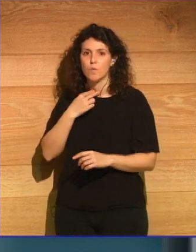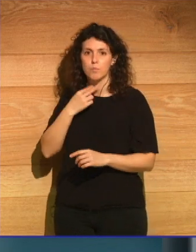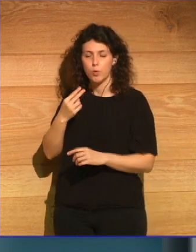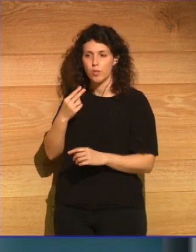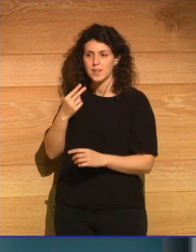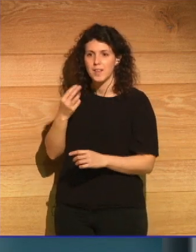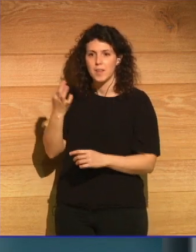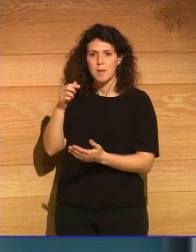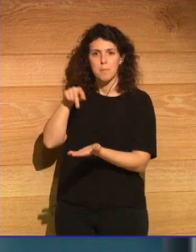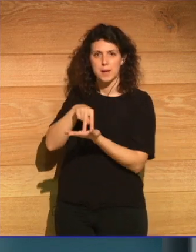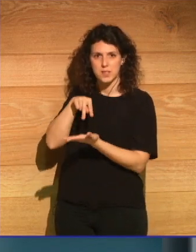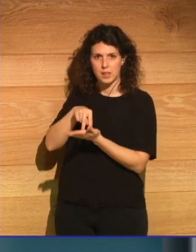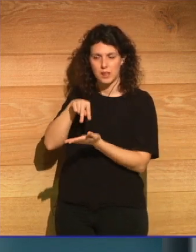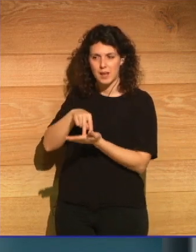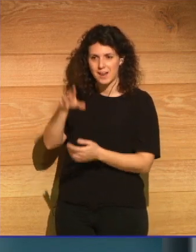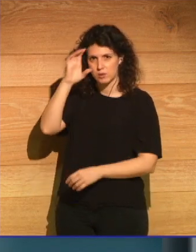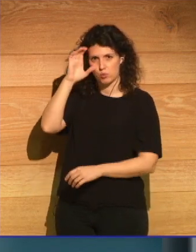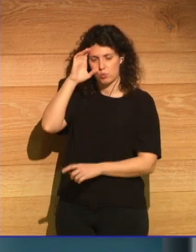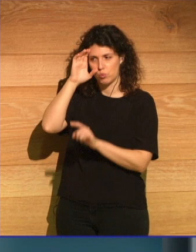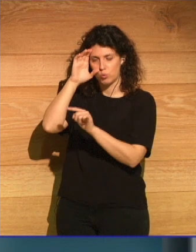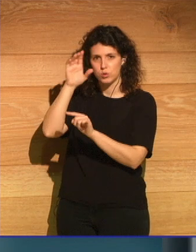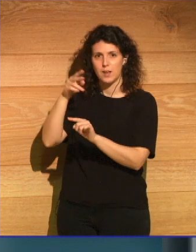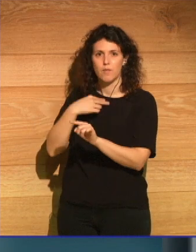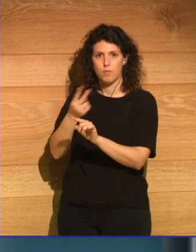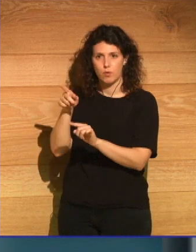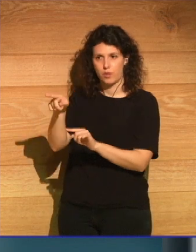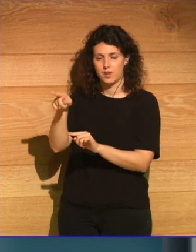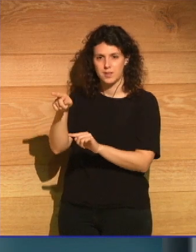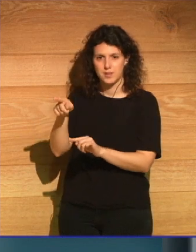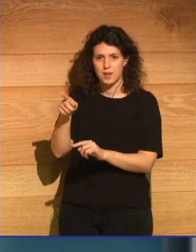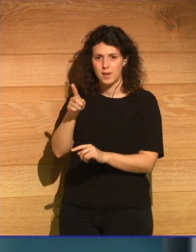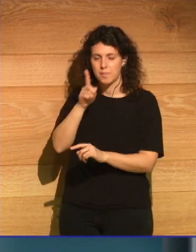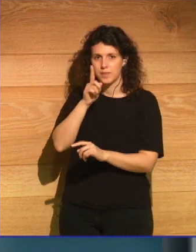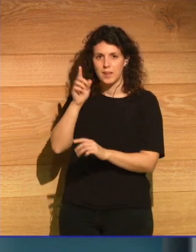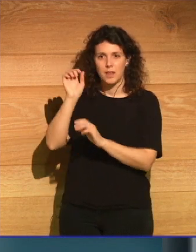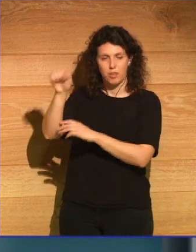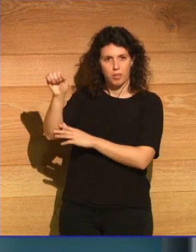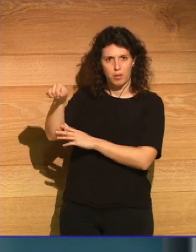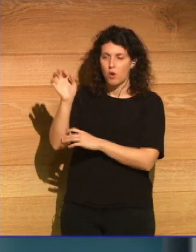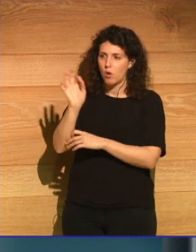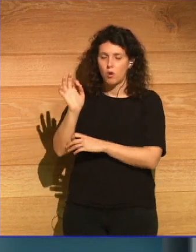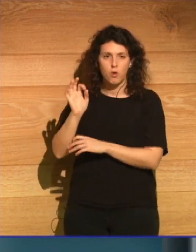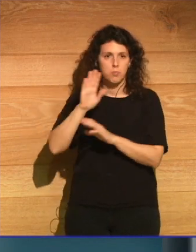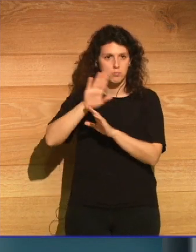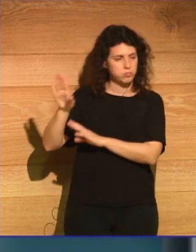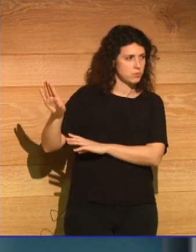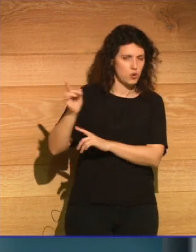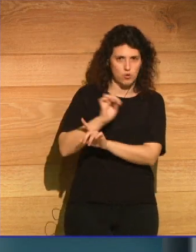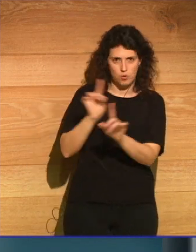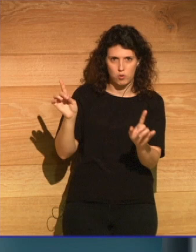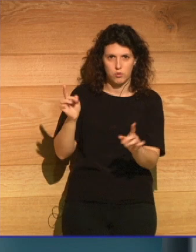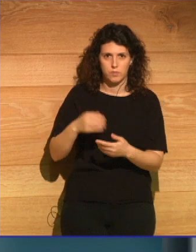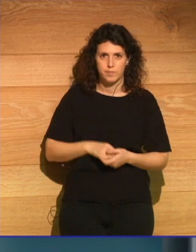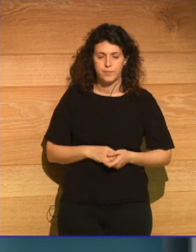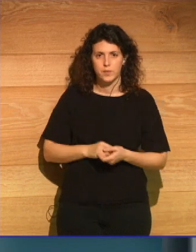presencia, que se escuchen esas voces y no acallarlas, no ignorarlas. asegurarnos de que